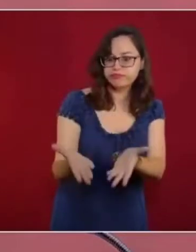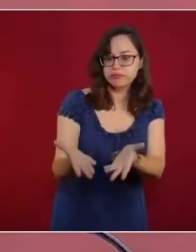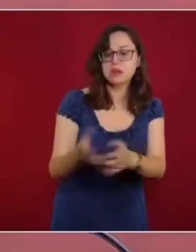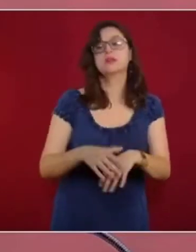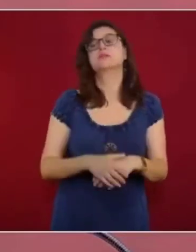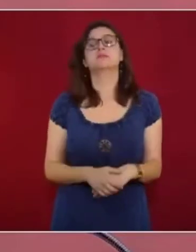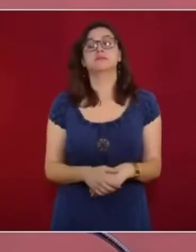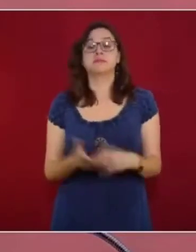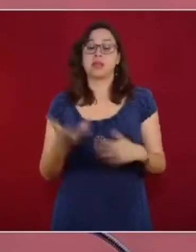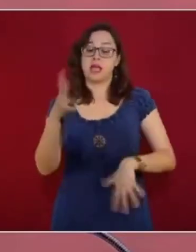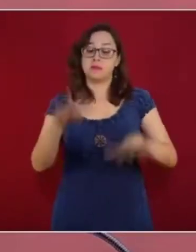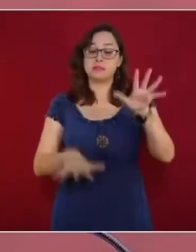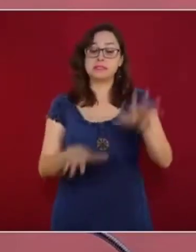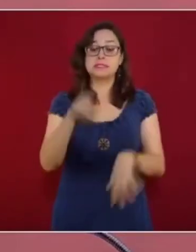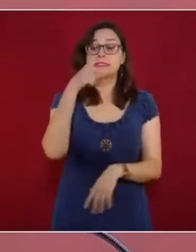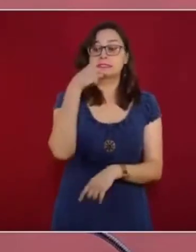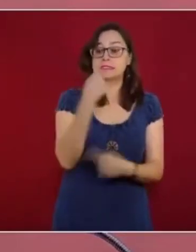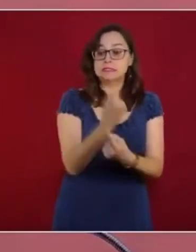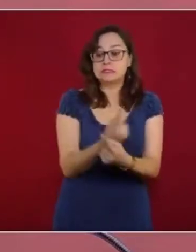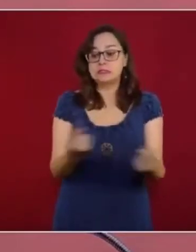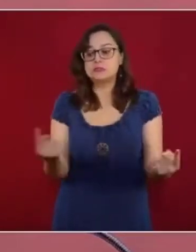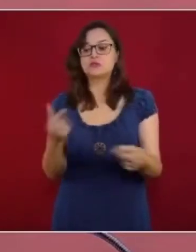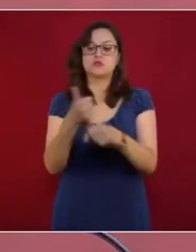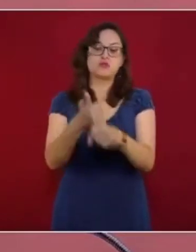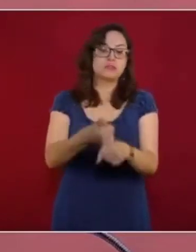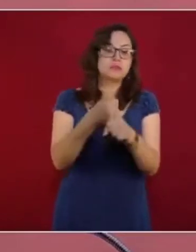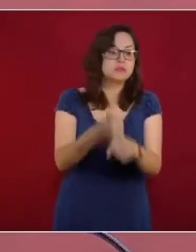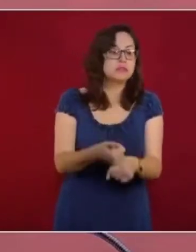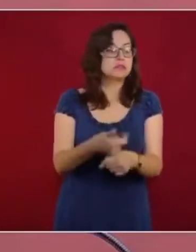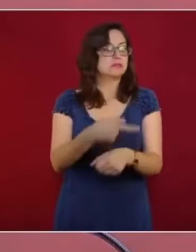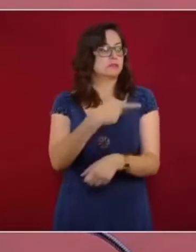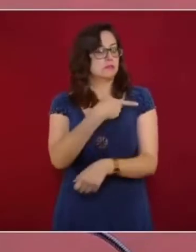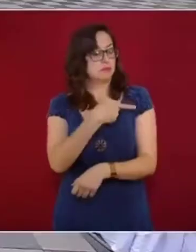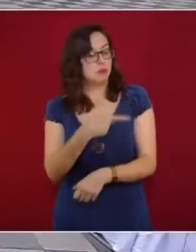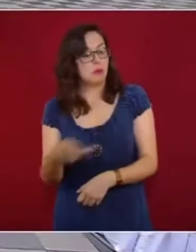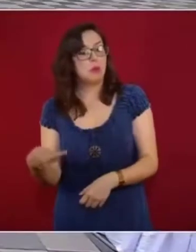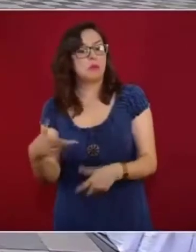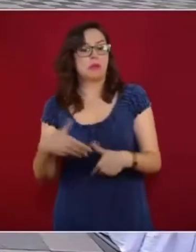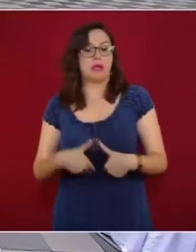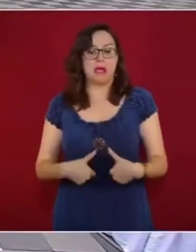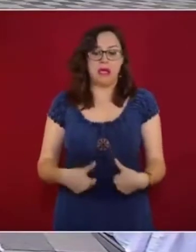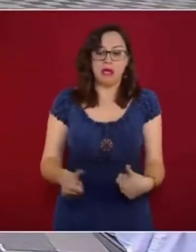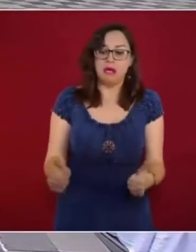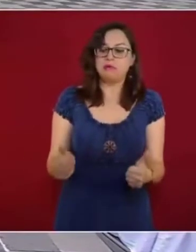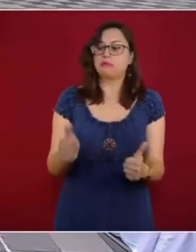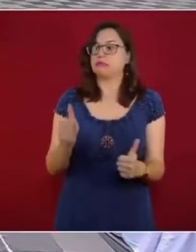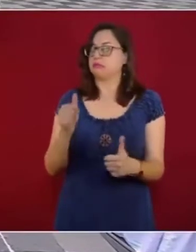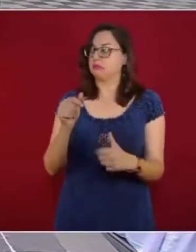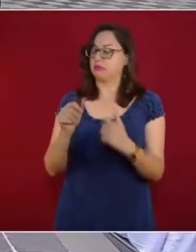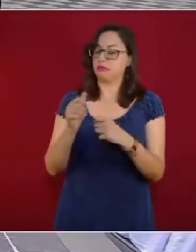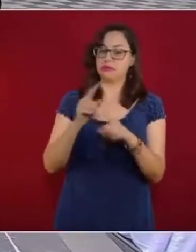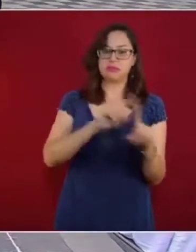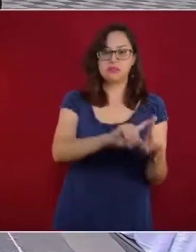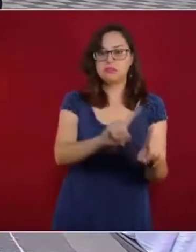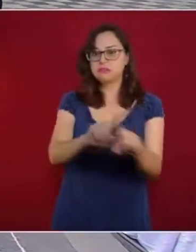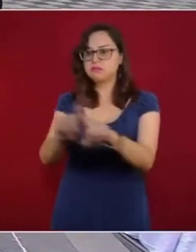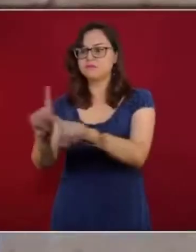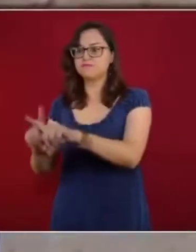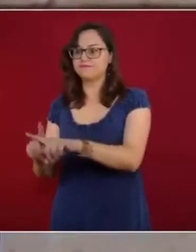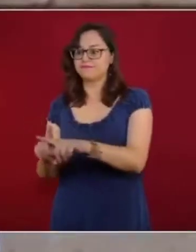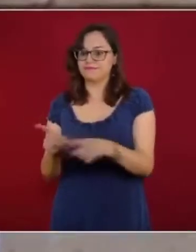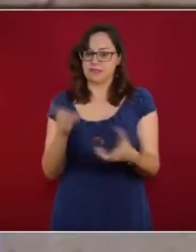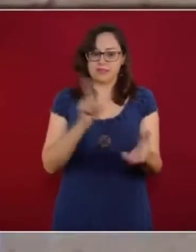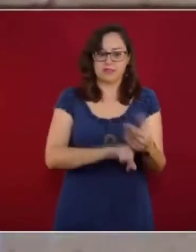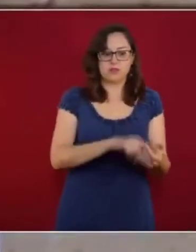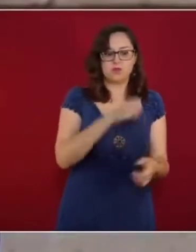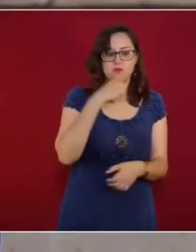desatención o de desigualdad. Por ello, a través de la enseñanza, pero en especial del aprecio que cada uno